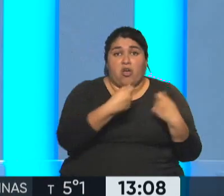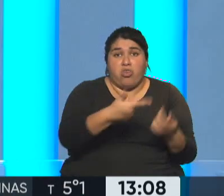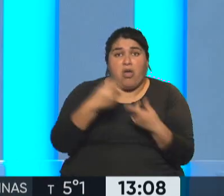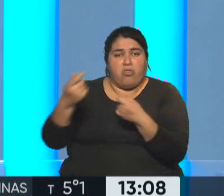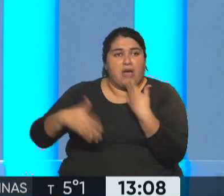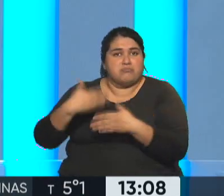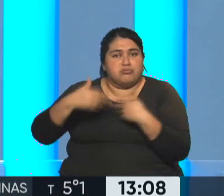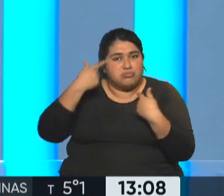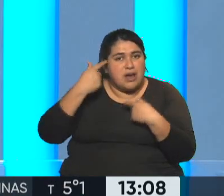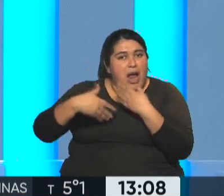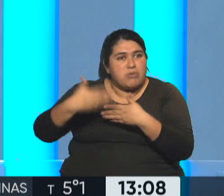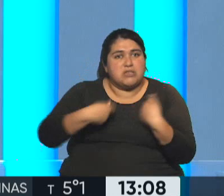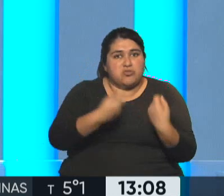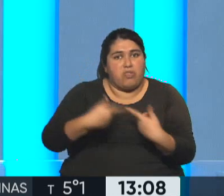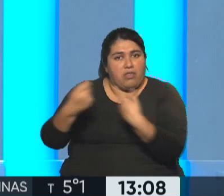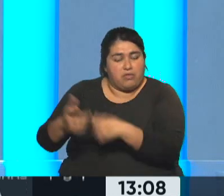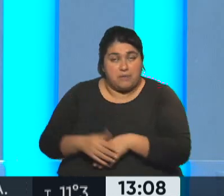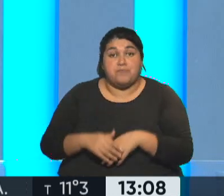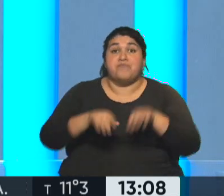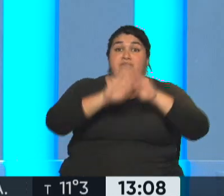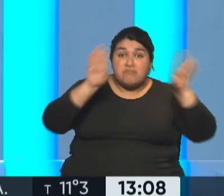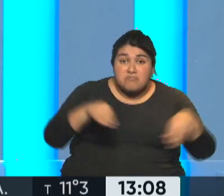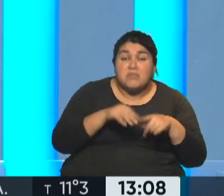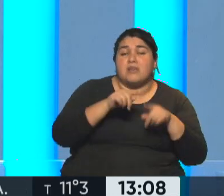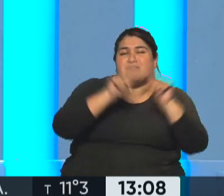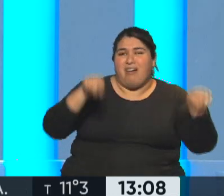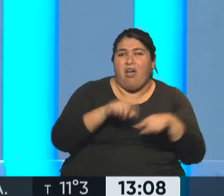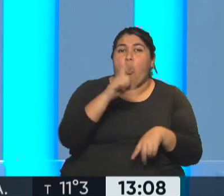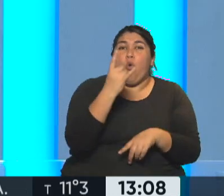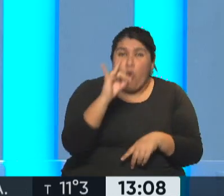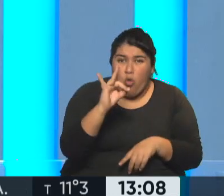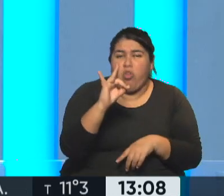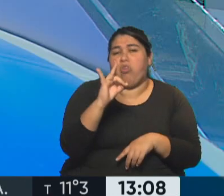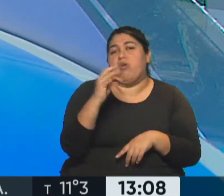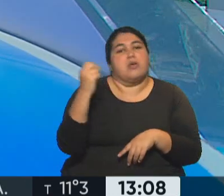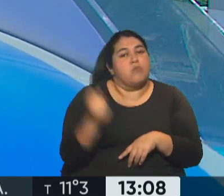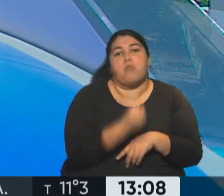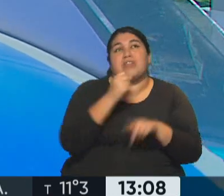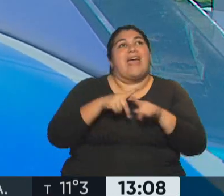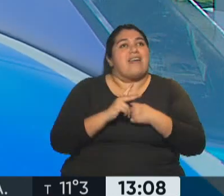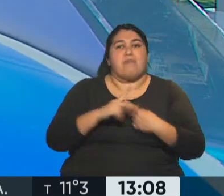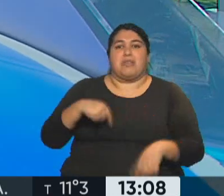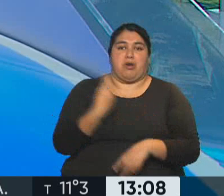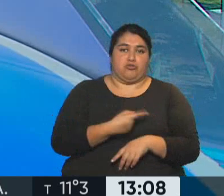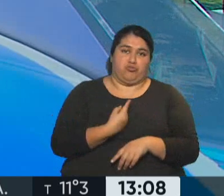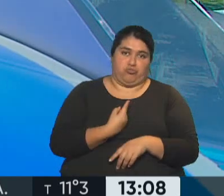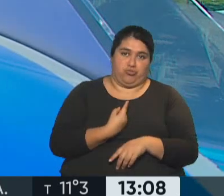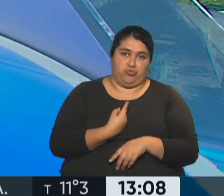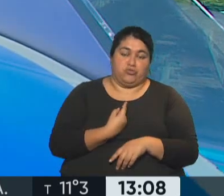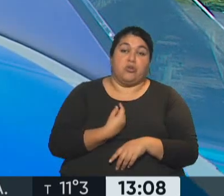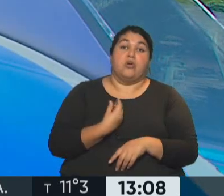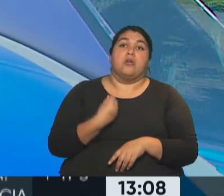supuesto, también ratificar que el CUT es una herramienta muy importante para nosotros, para quienes hoy estamos en el Estado, porque nos permite